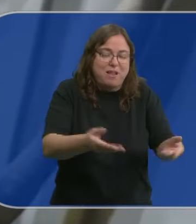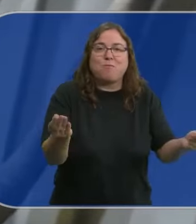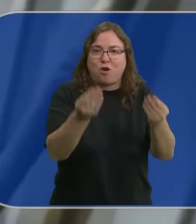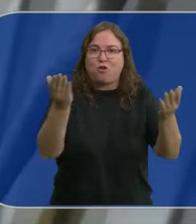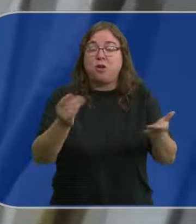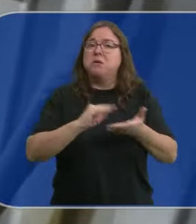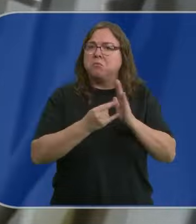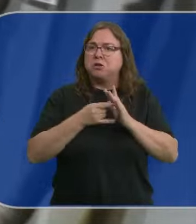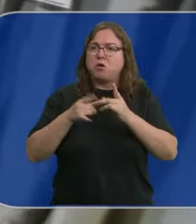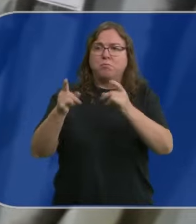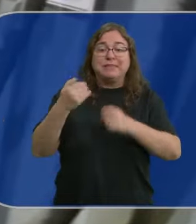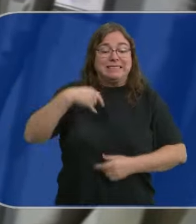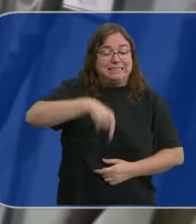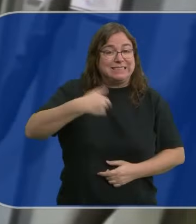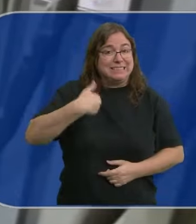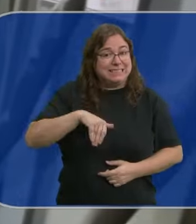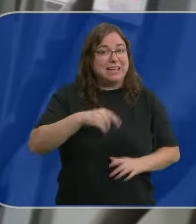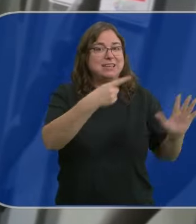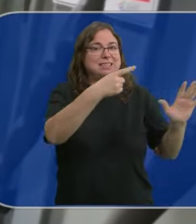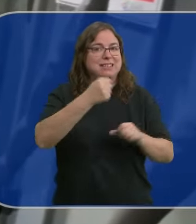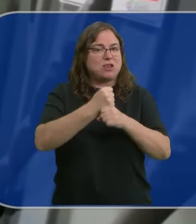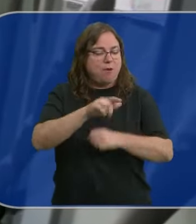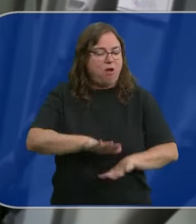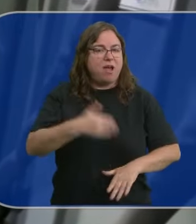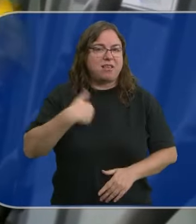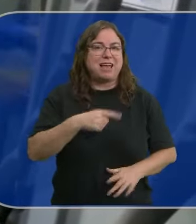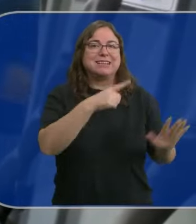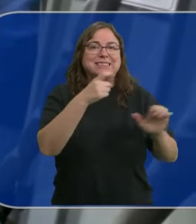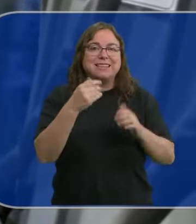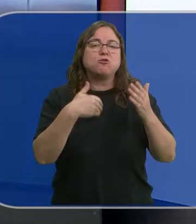Este proyecto ya ha atraído a más de 600 trabajadores a España.